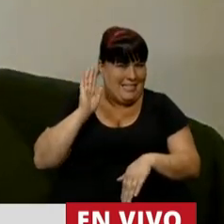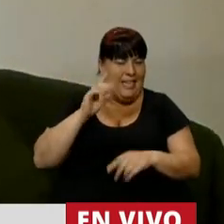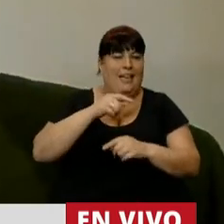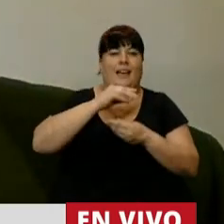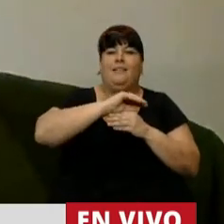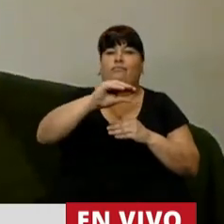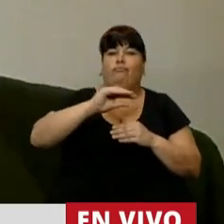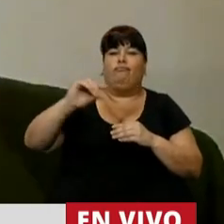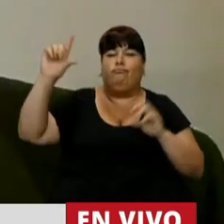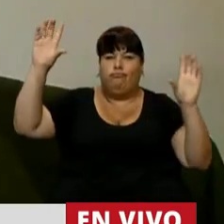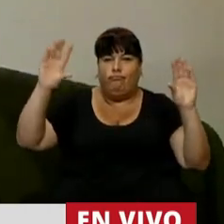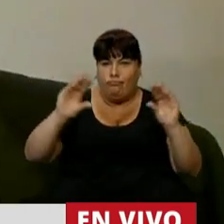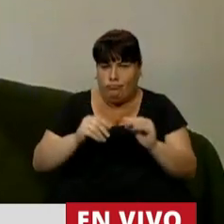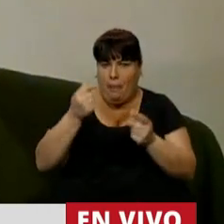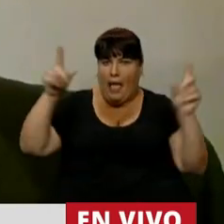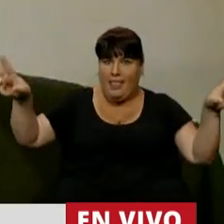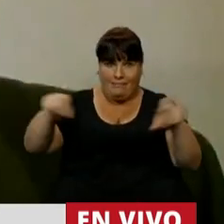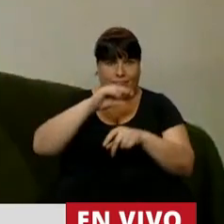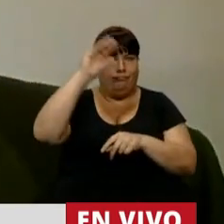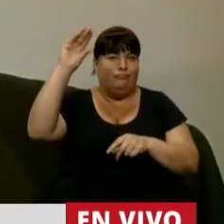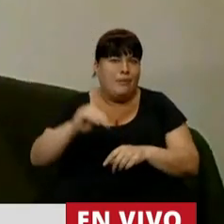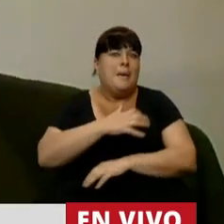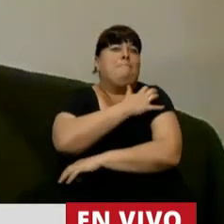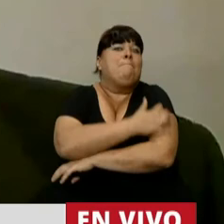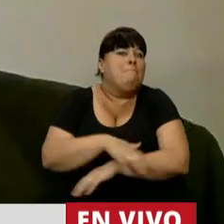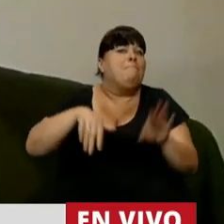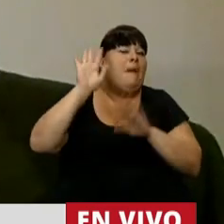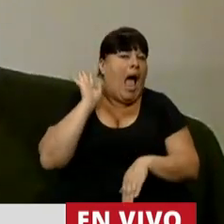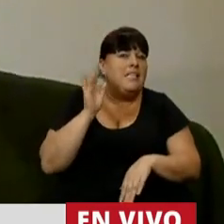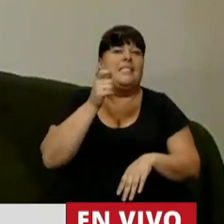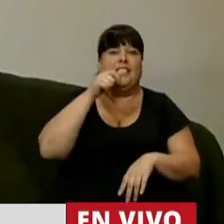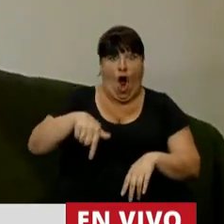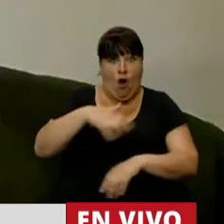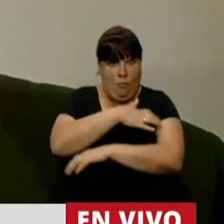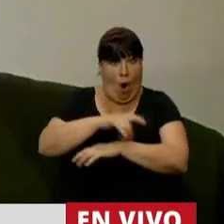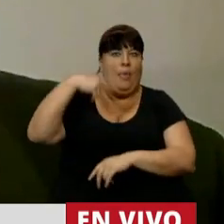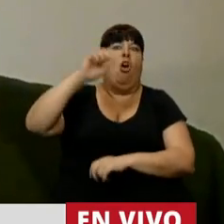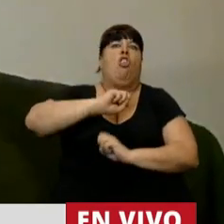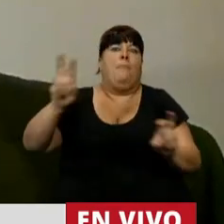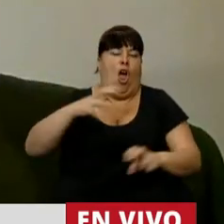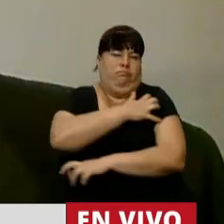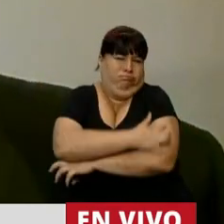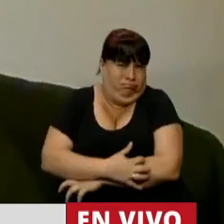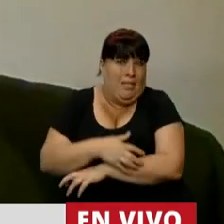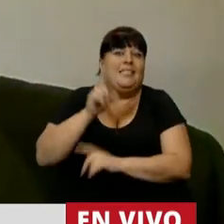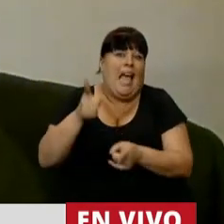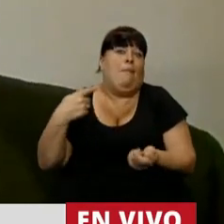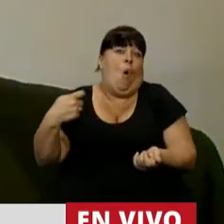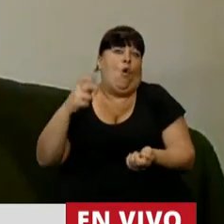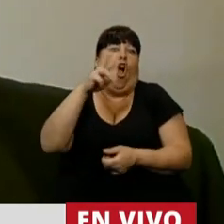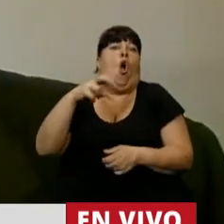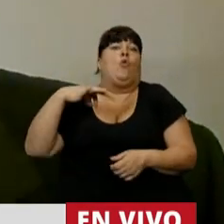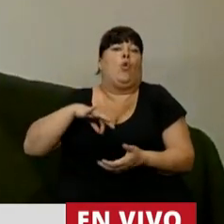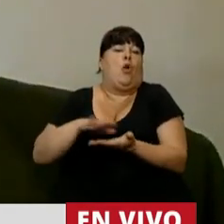distribución regresiva del ingreso muchos más pobres van a ser los que hoy son pobres entre ellos muchos de los jubilados los que